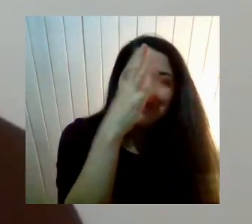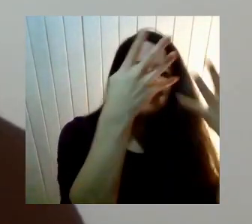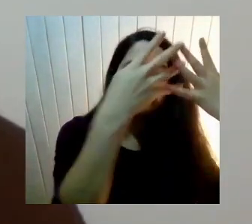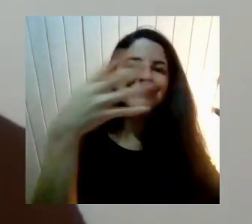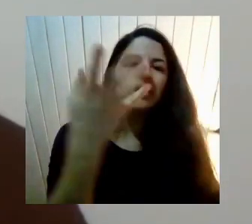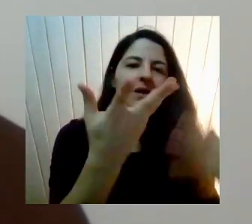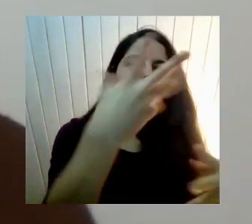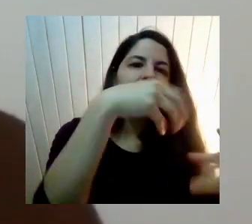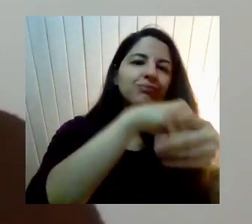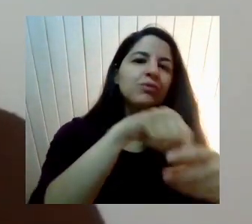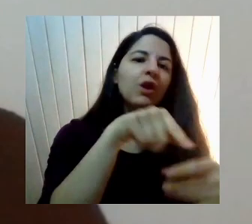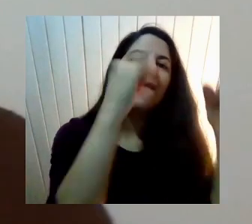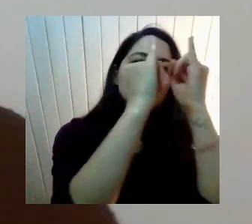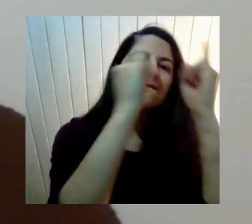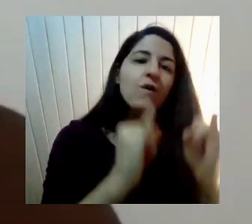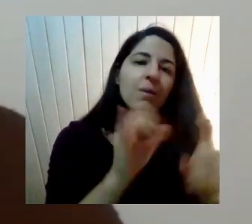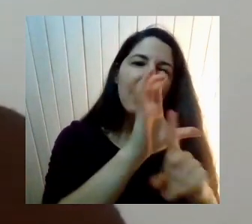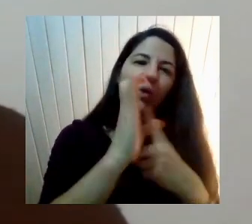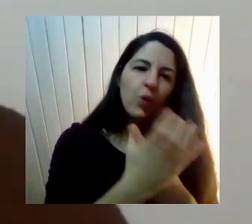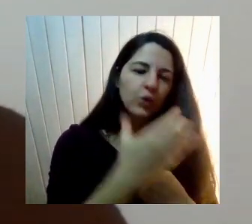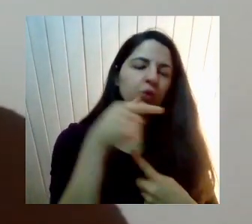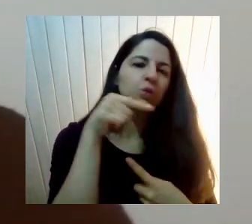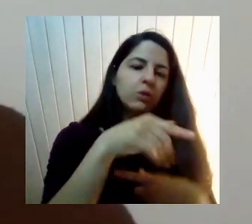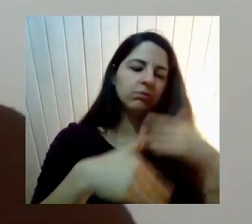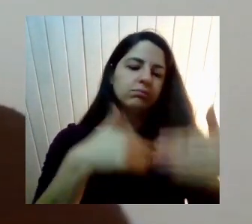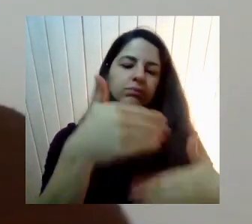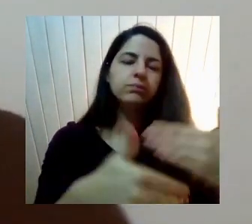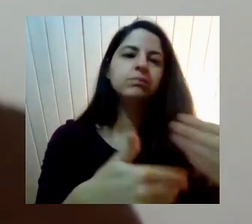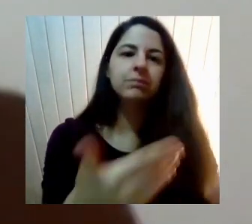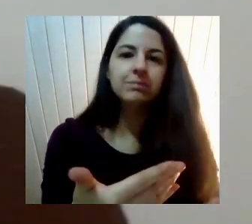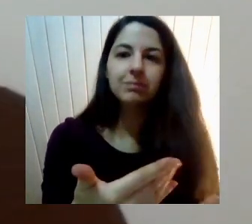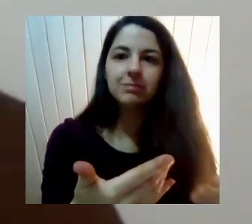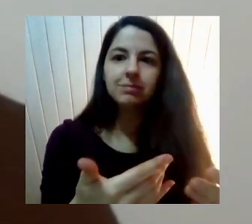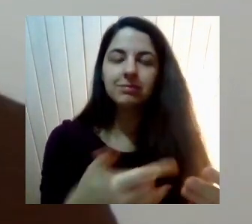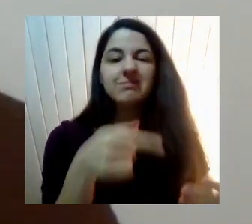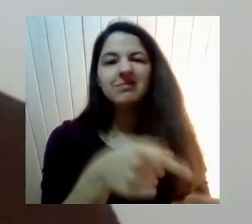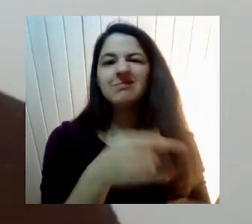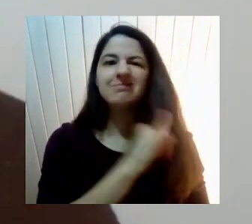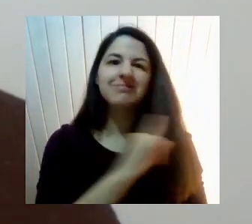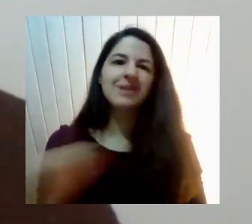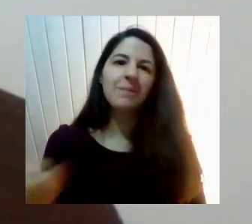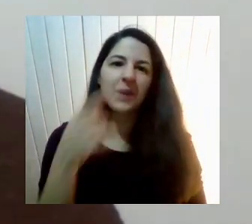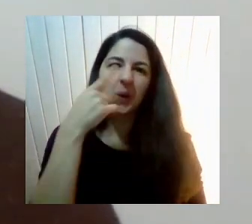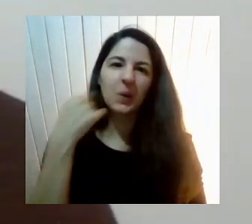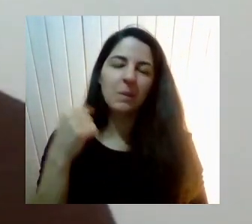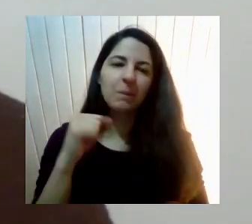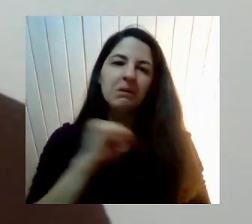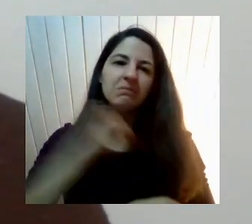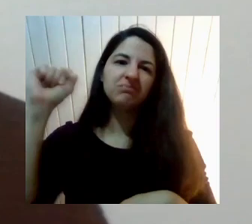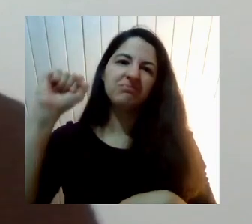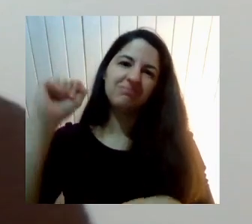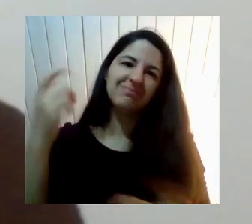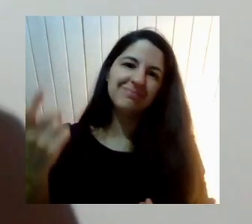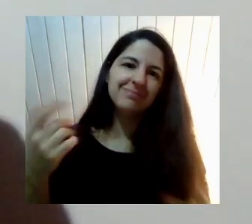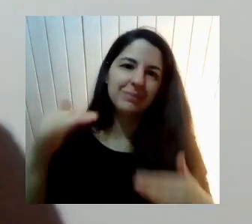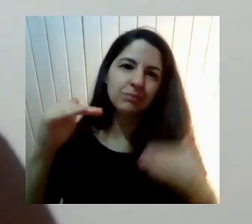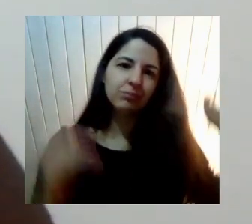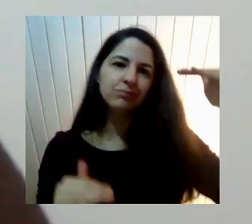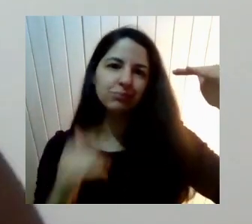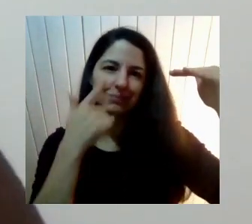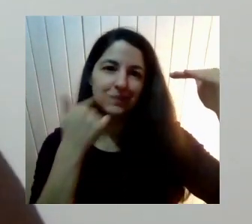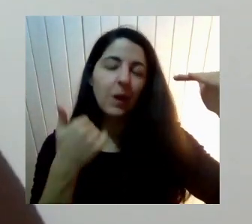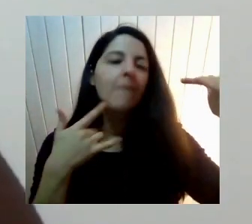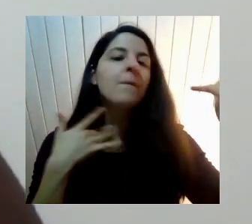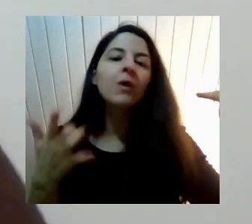culturalmente Que tenemos Que son Particularmente Machistas Porque hemos crecido En una cultura Machista ¿Cierto? Donde nos han dicho